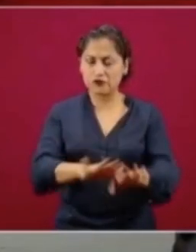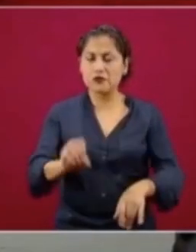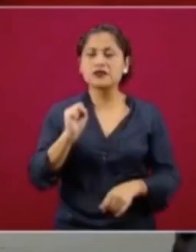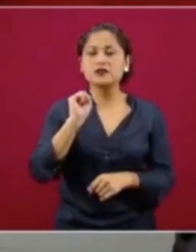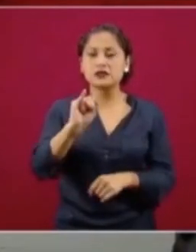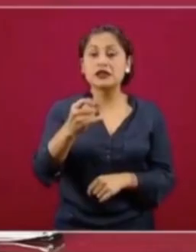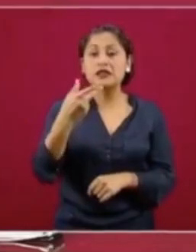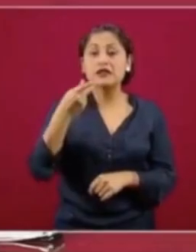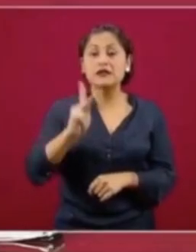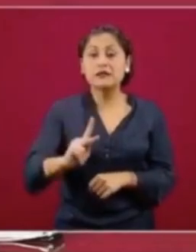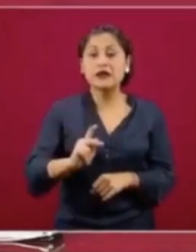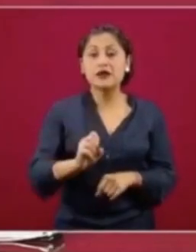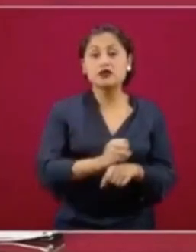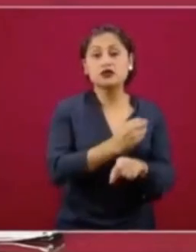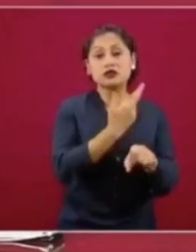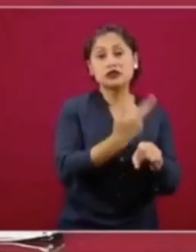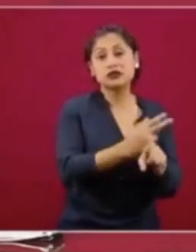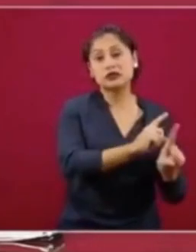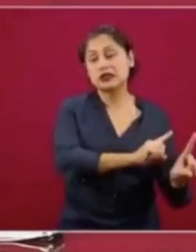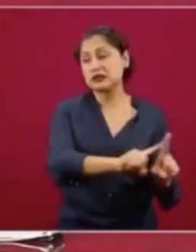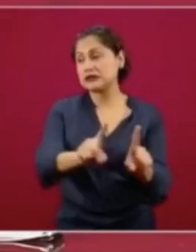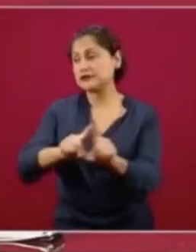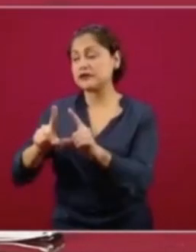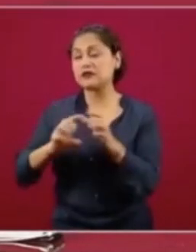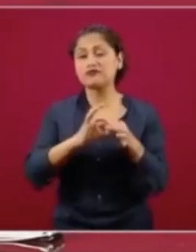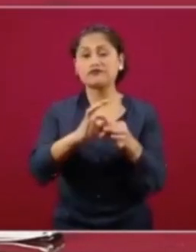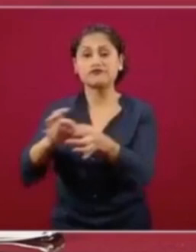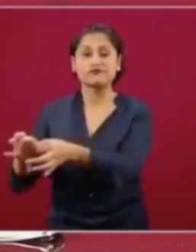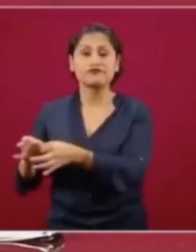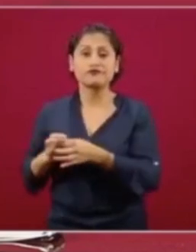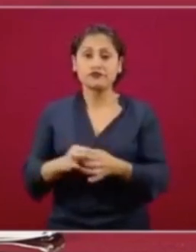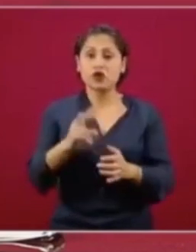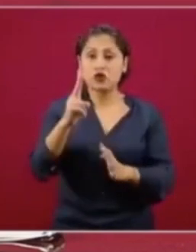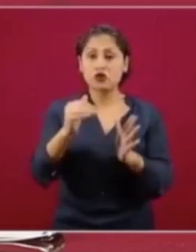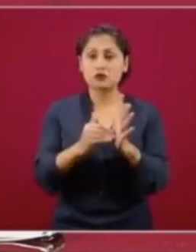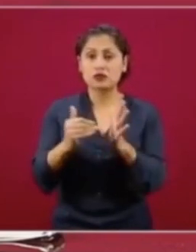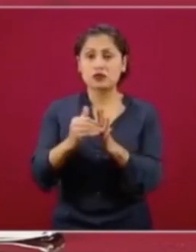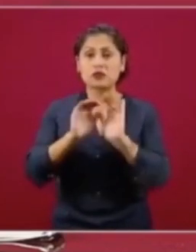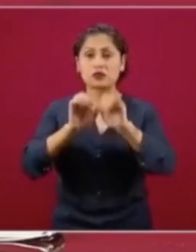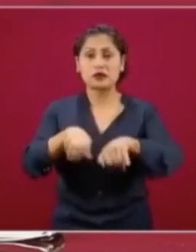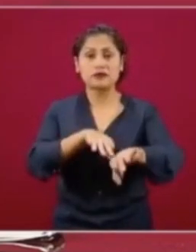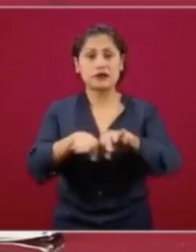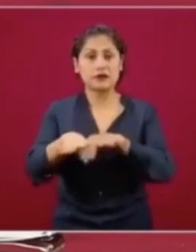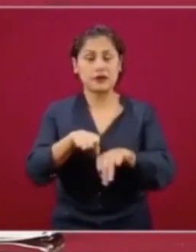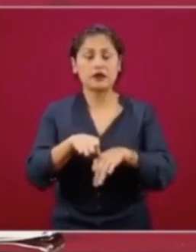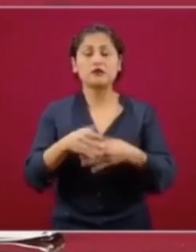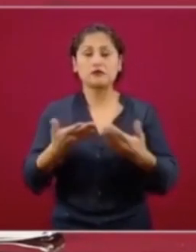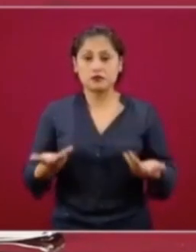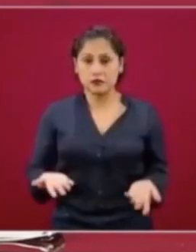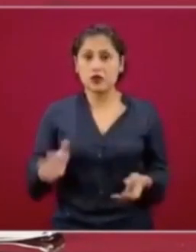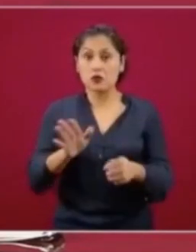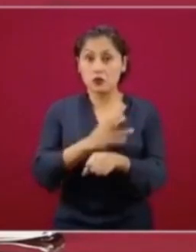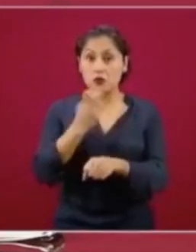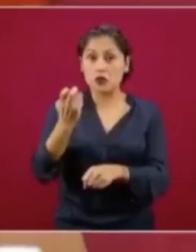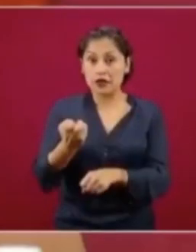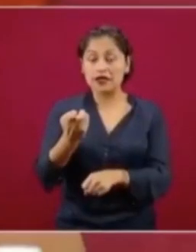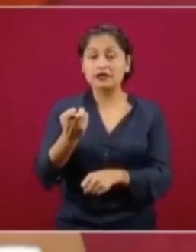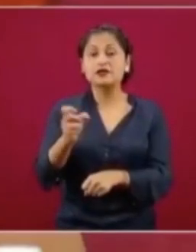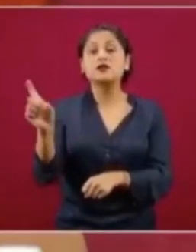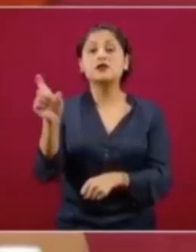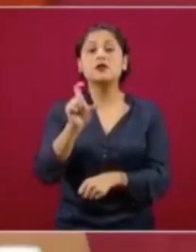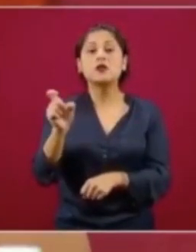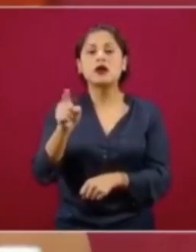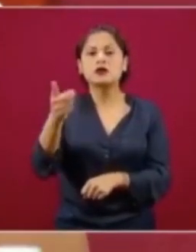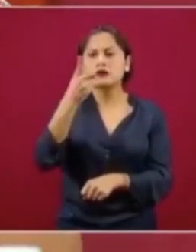vamos a lograr coadyudar a tener dos millones de empleos. En este sentido, cuando nos dicen los datos de la parte de la